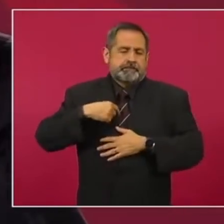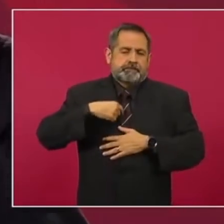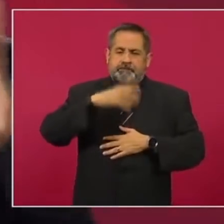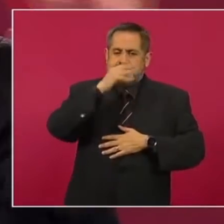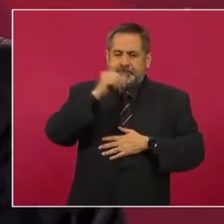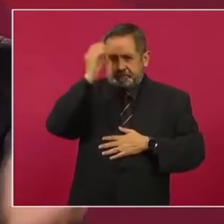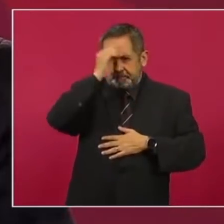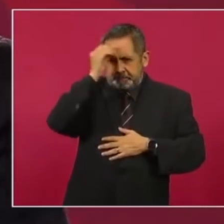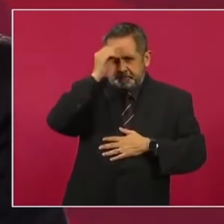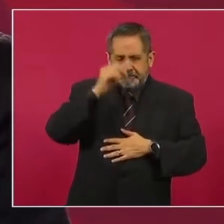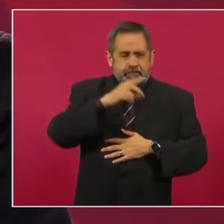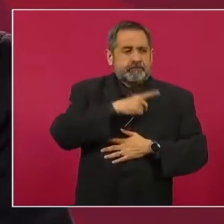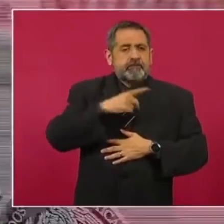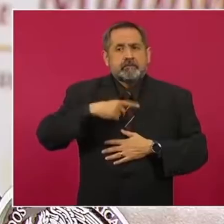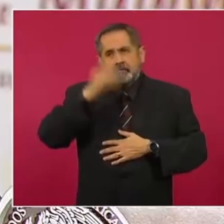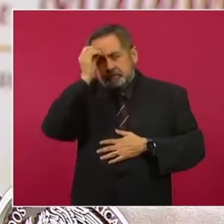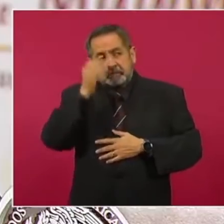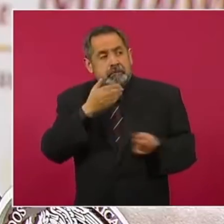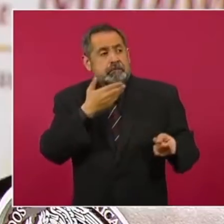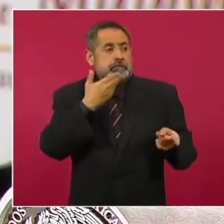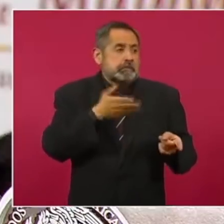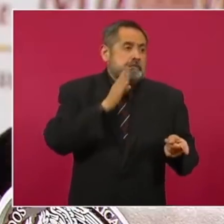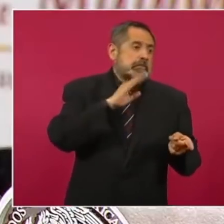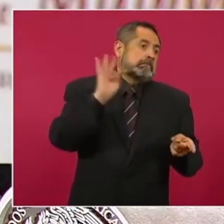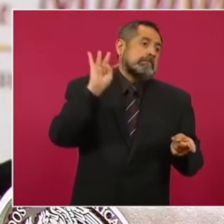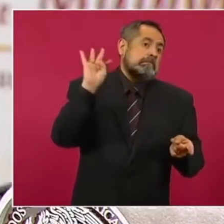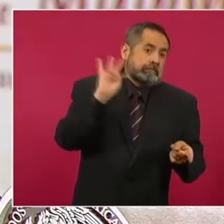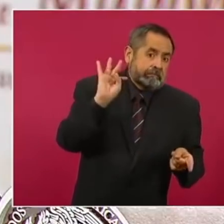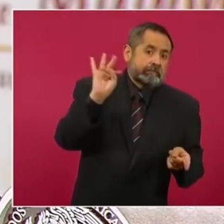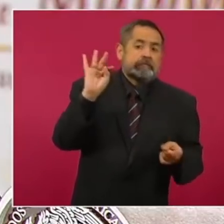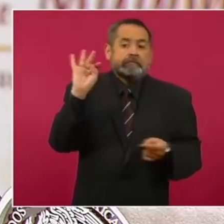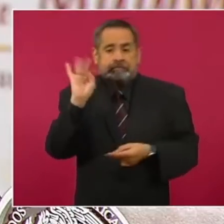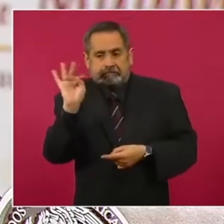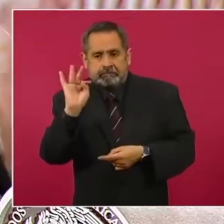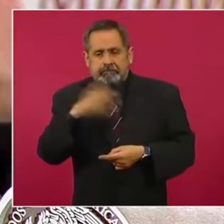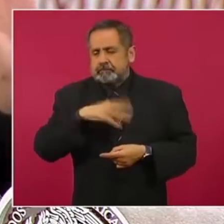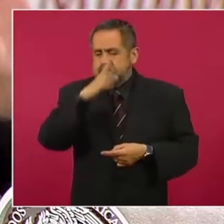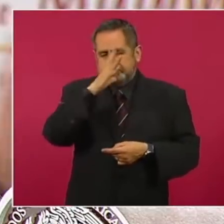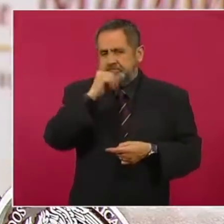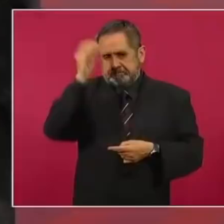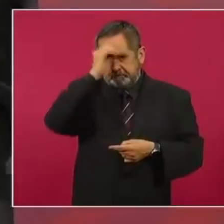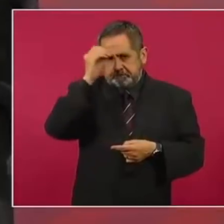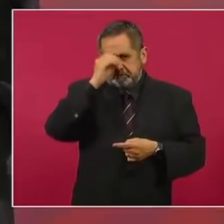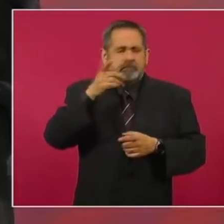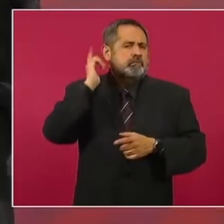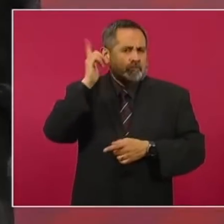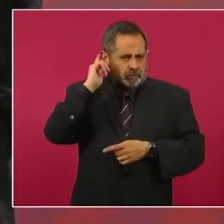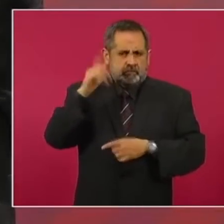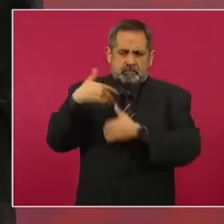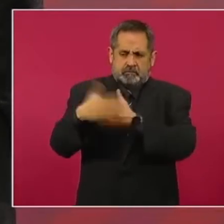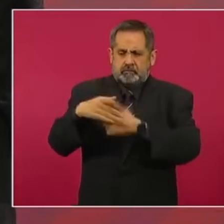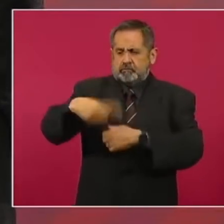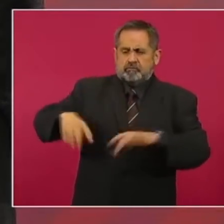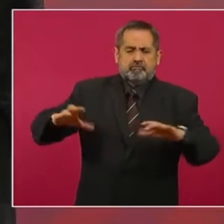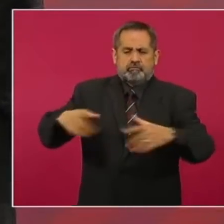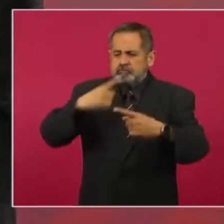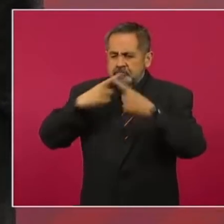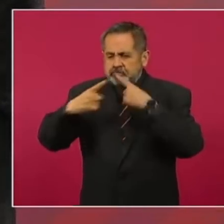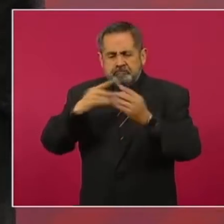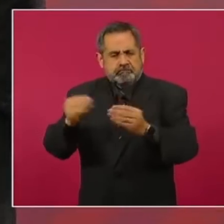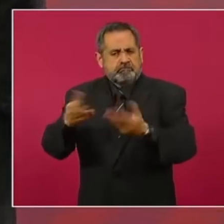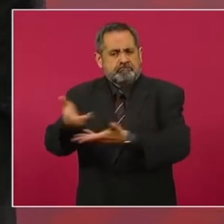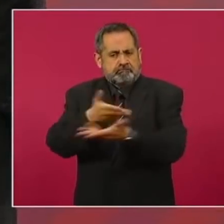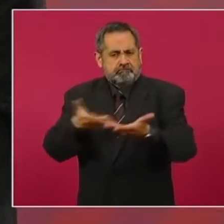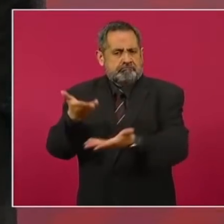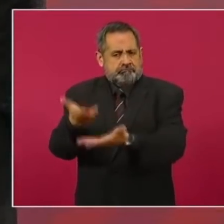debo de andar opinando sobre un supuesto en ese y en otros temas. ¿Cómo se esperemos? Porque aquí los